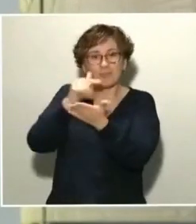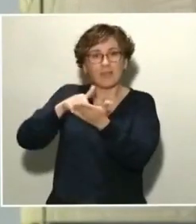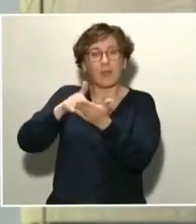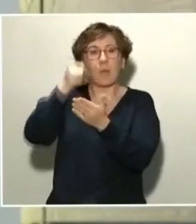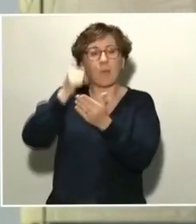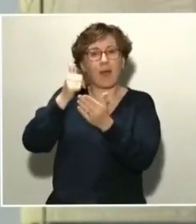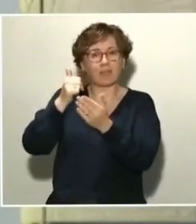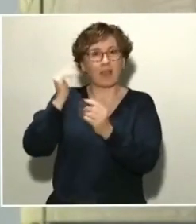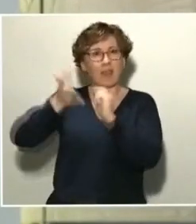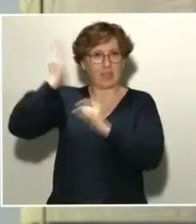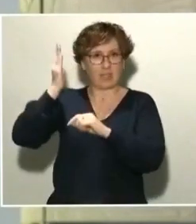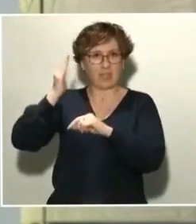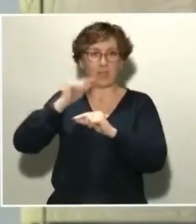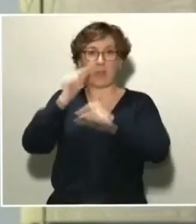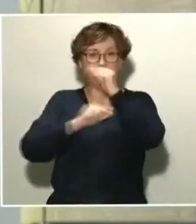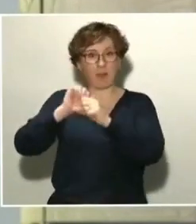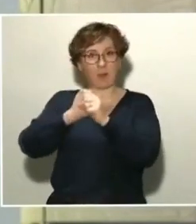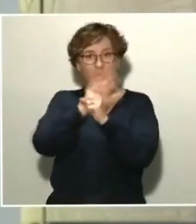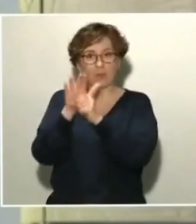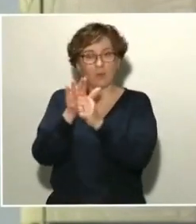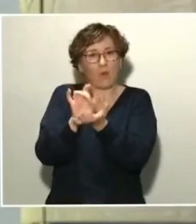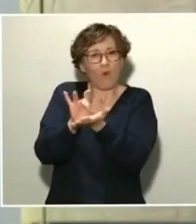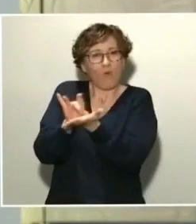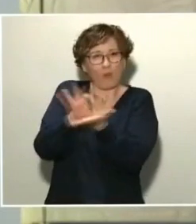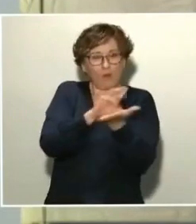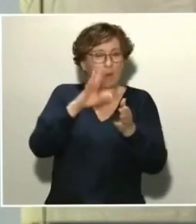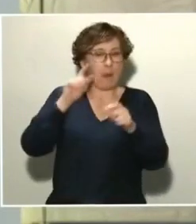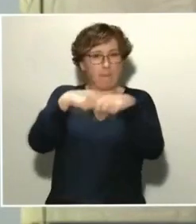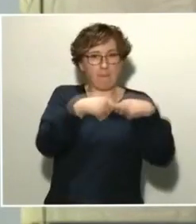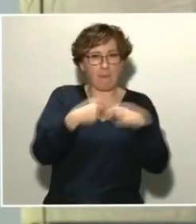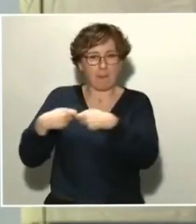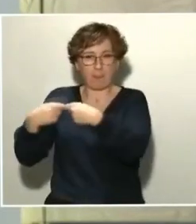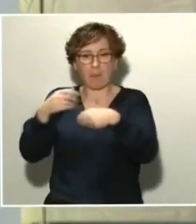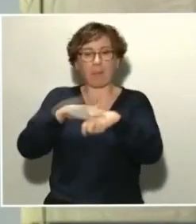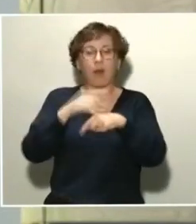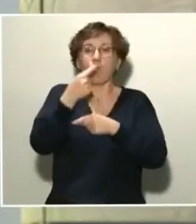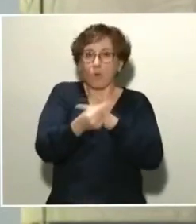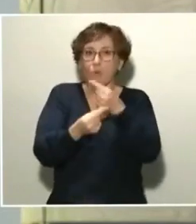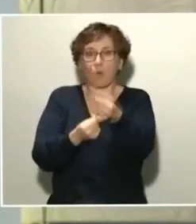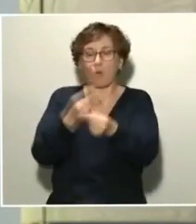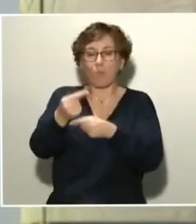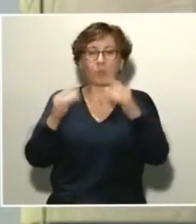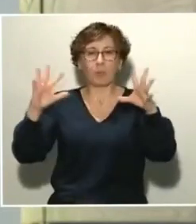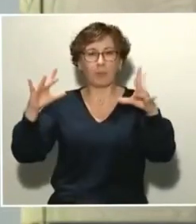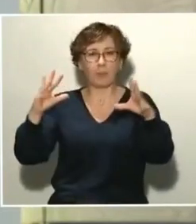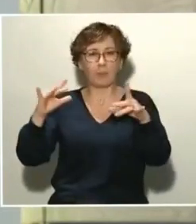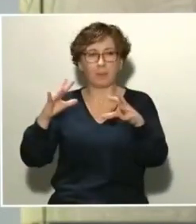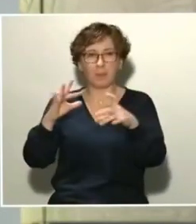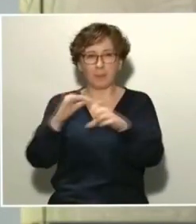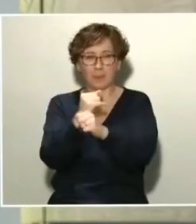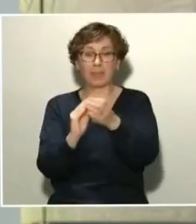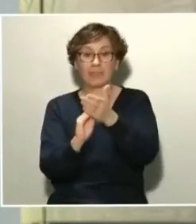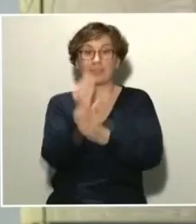virus para poder ir haciendo los pasos hasta crear la vacuna que están